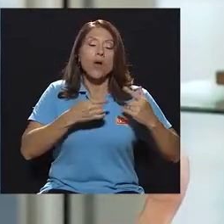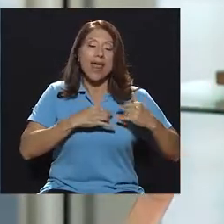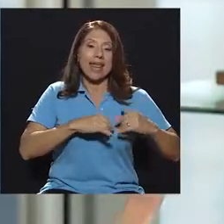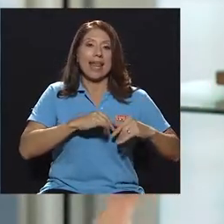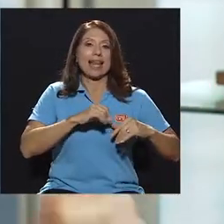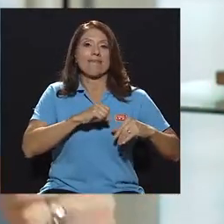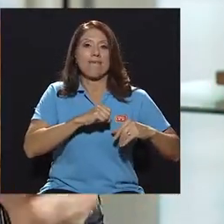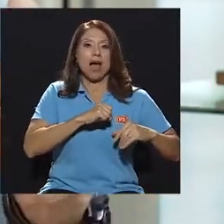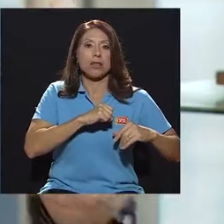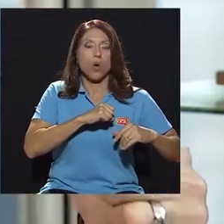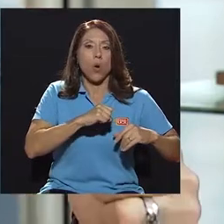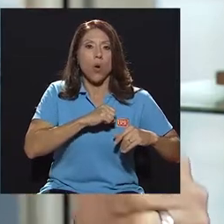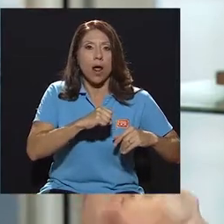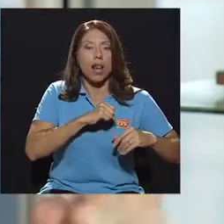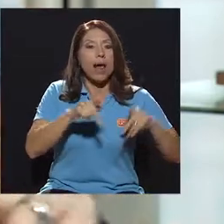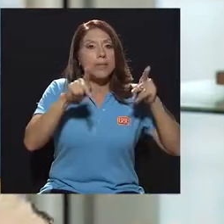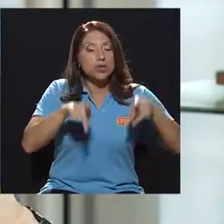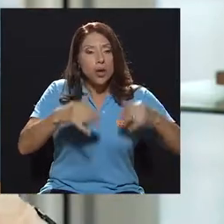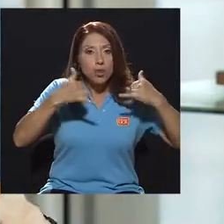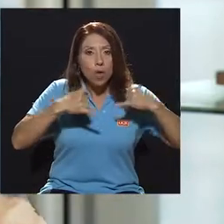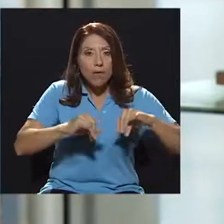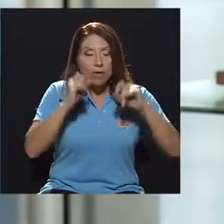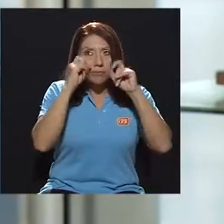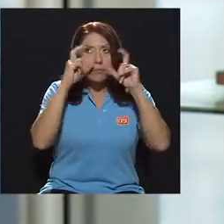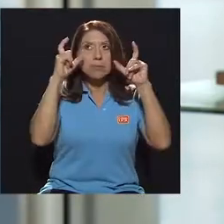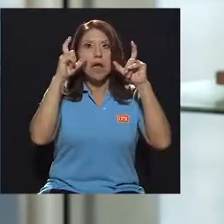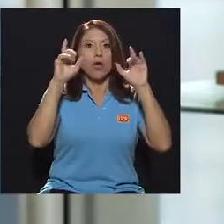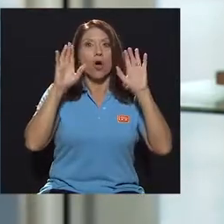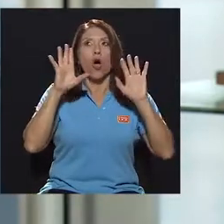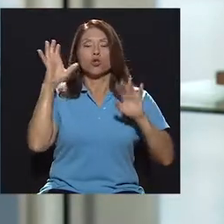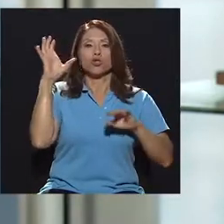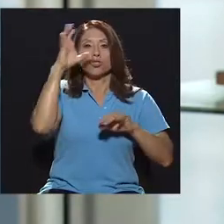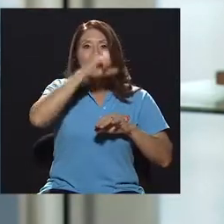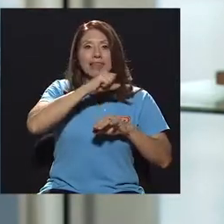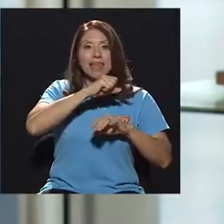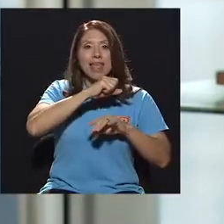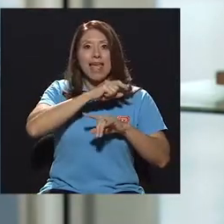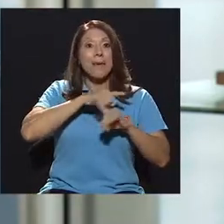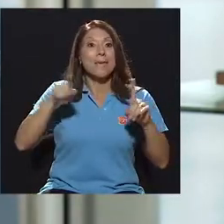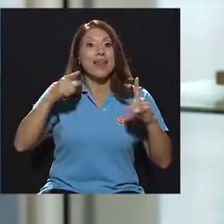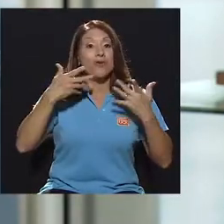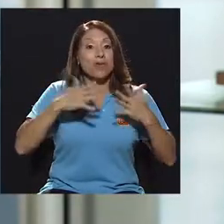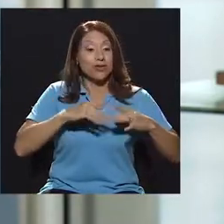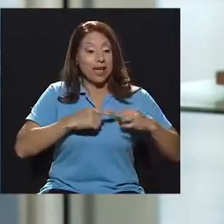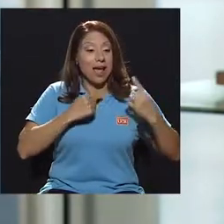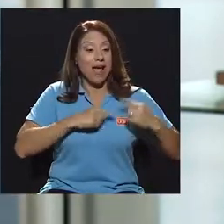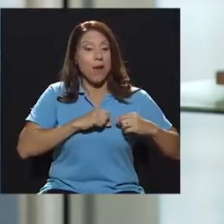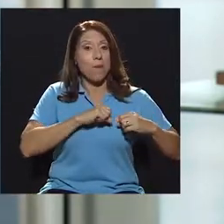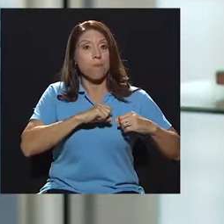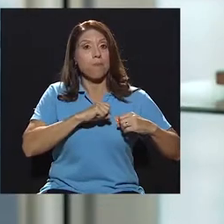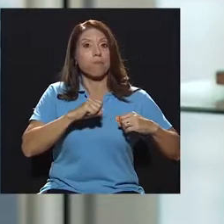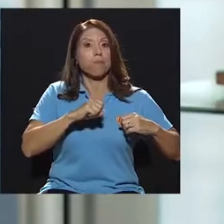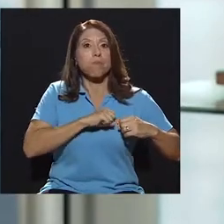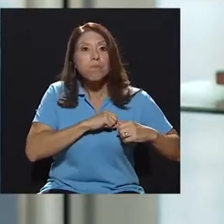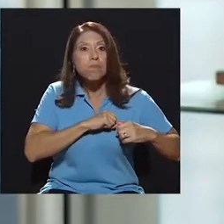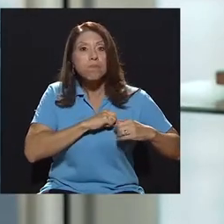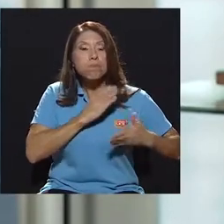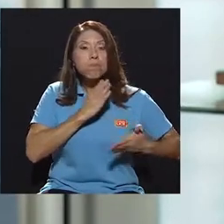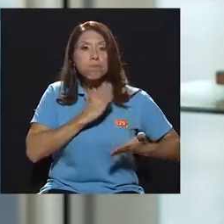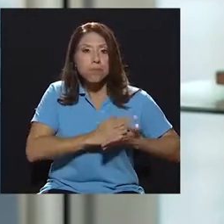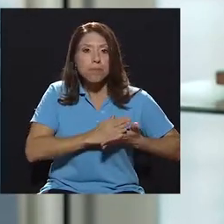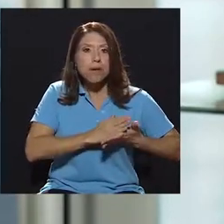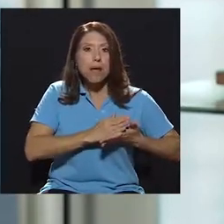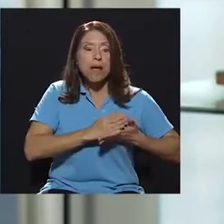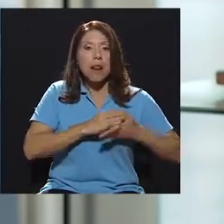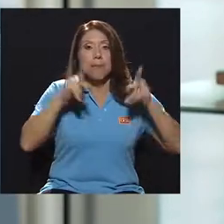consciente, está despierta. En el paro cardíaco la persona se desploma por completo, porque no le está llegando